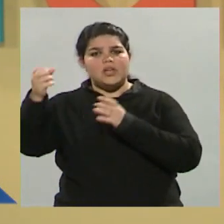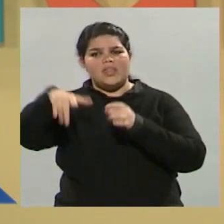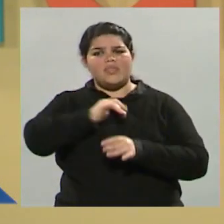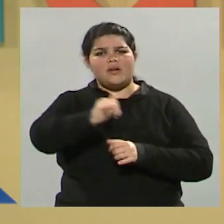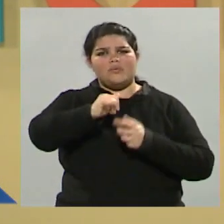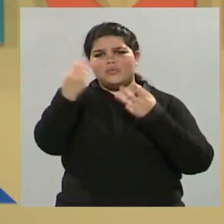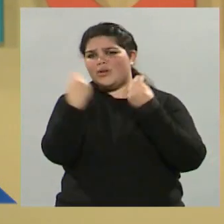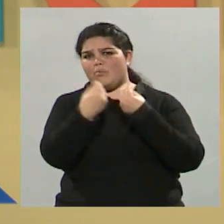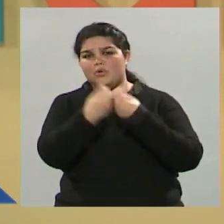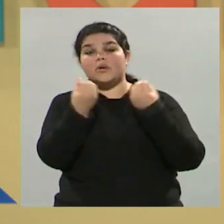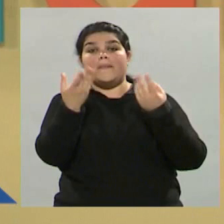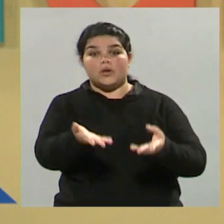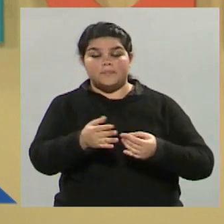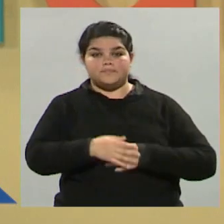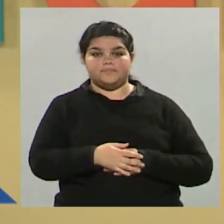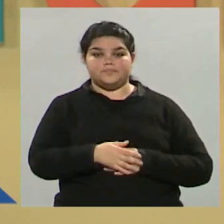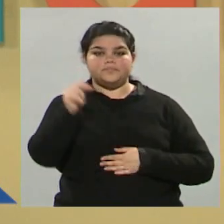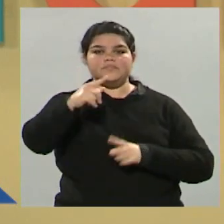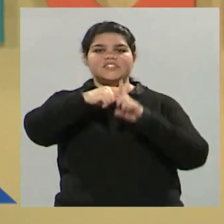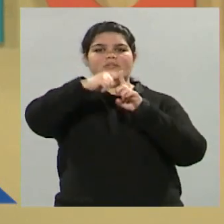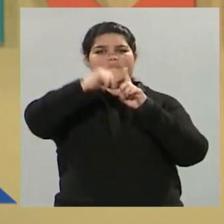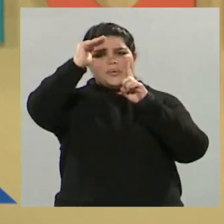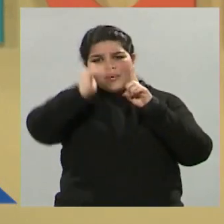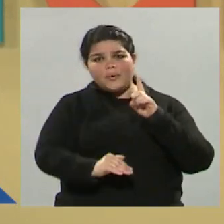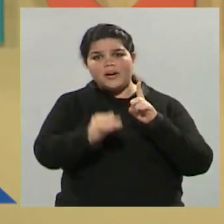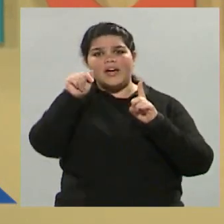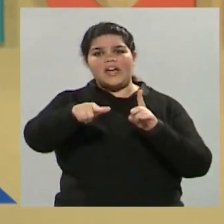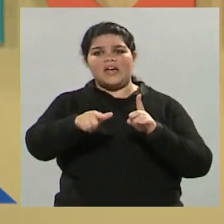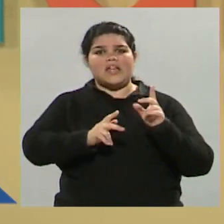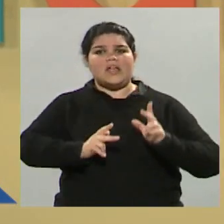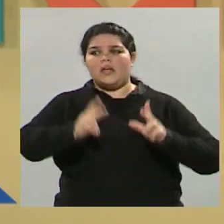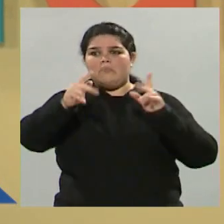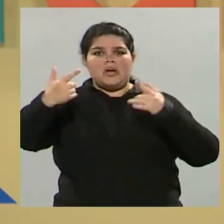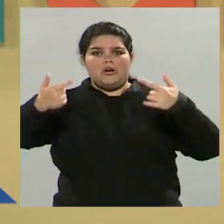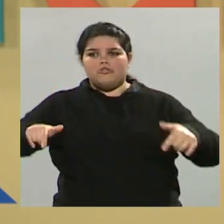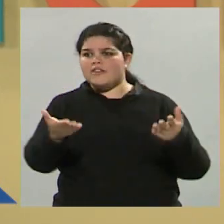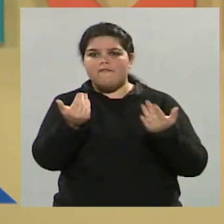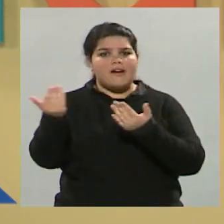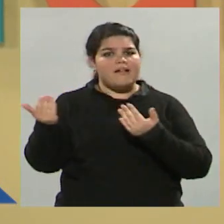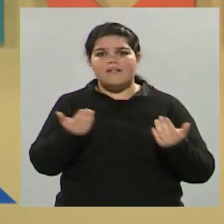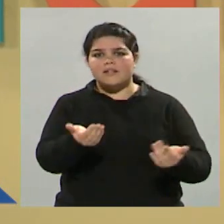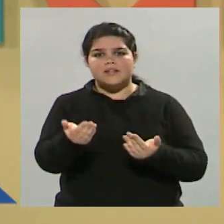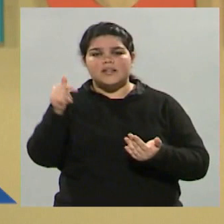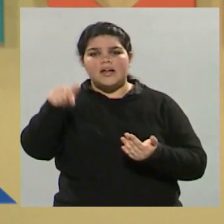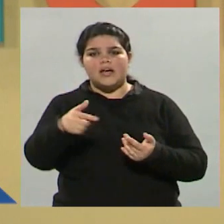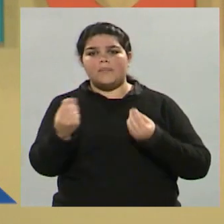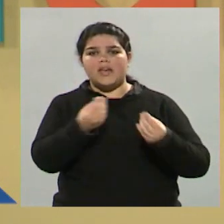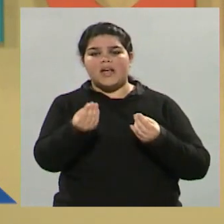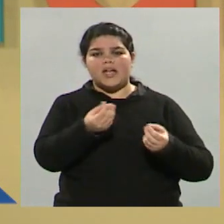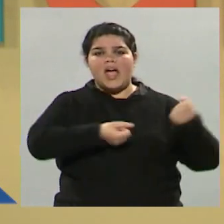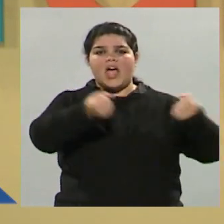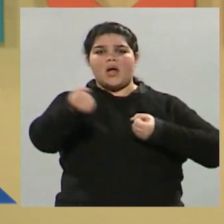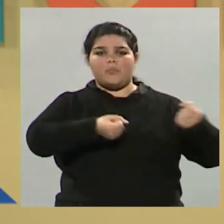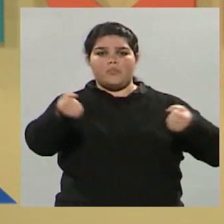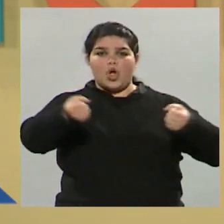por, bueno, en primer lugar, las bajas temperaturas y la poca infraestructura en diferentes lugares para que se puedan asentar